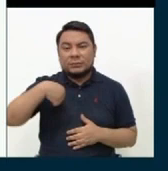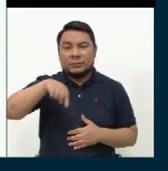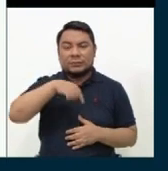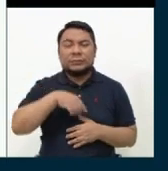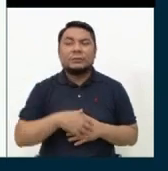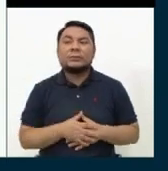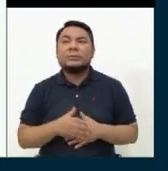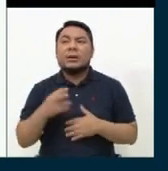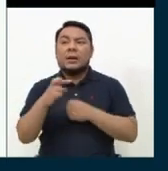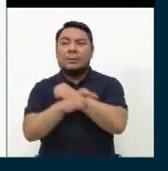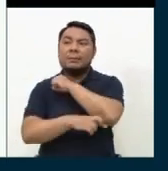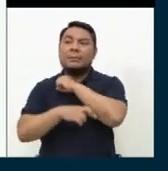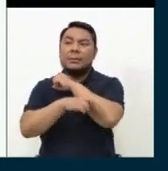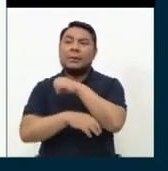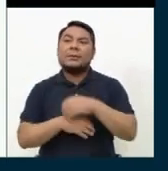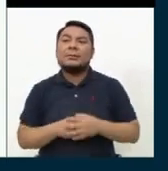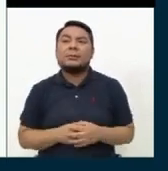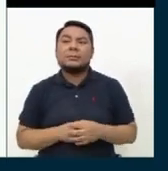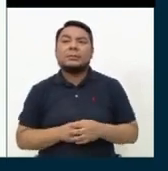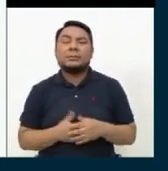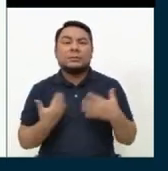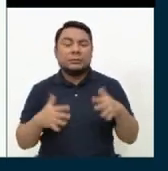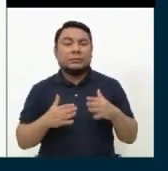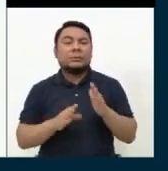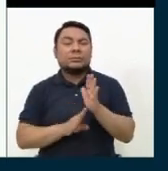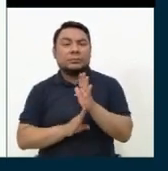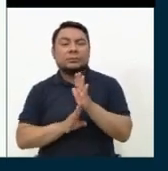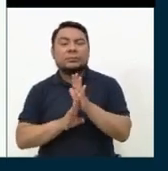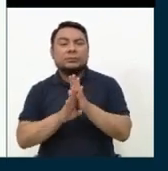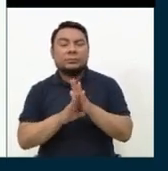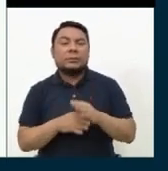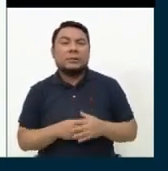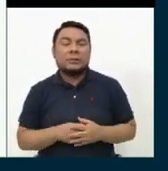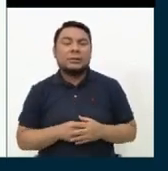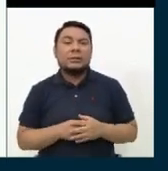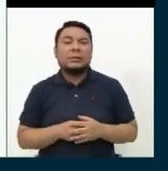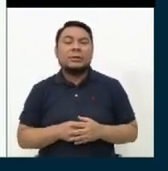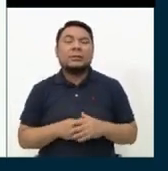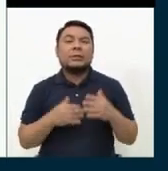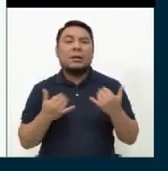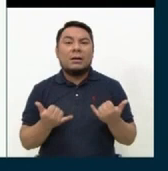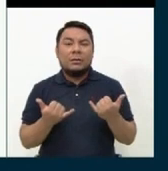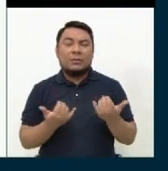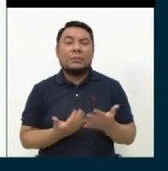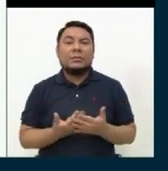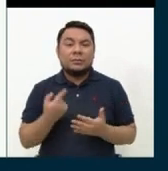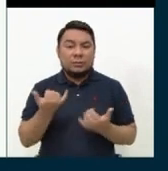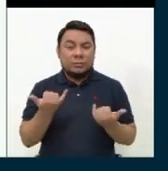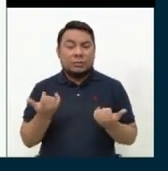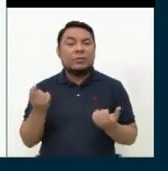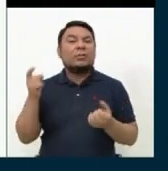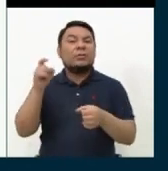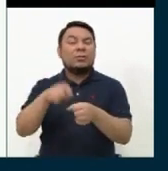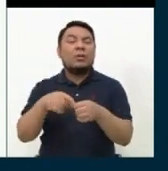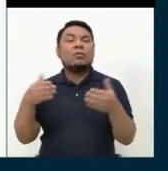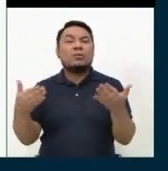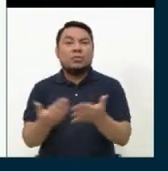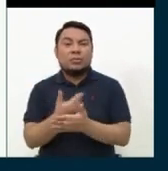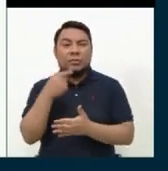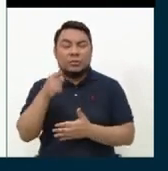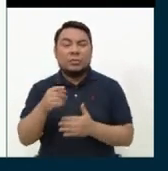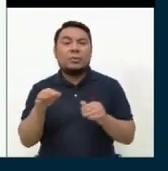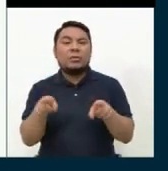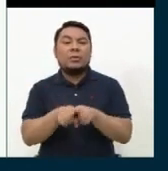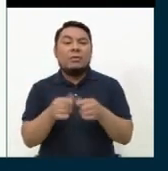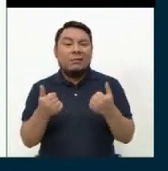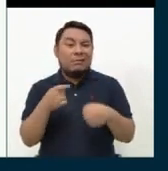país ha salido de ser inelegible y ahora nos encontramos nuevamente en la misma